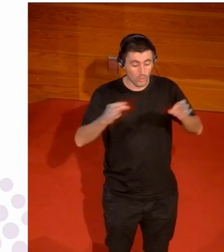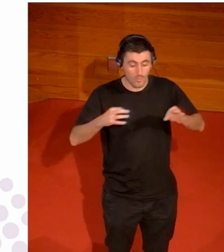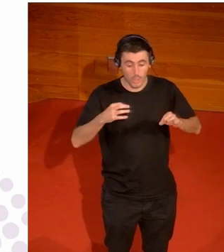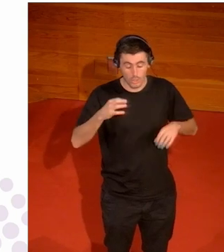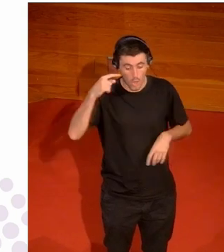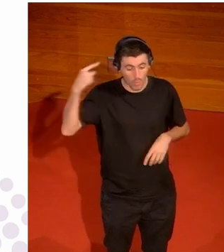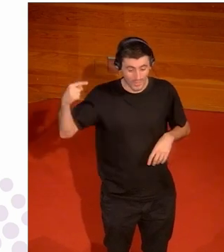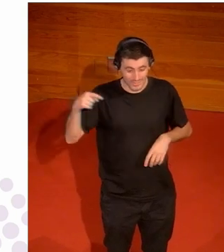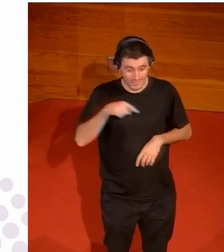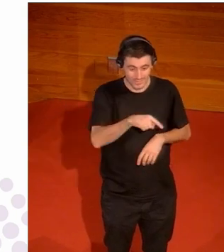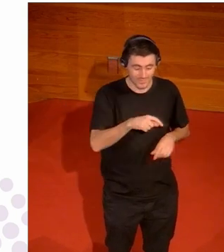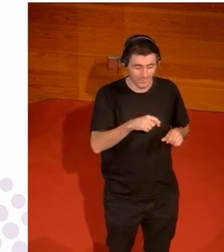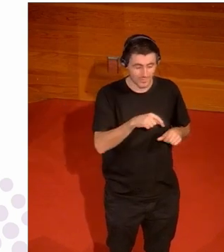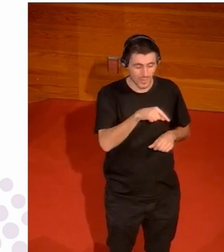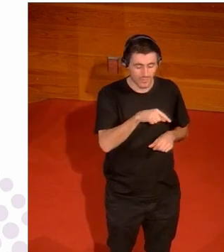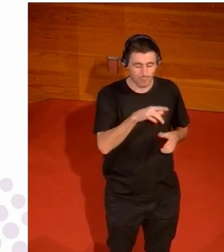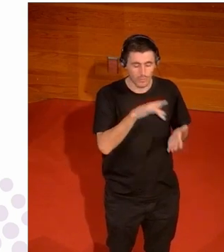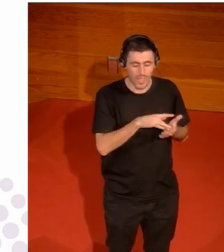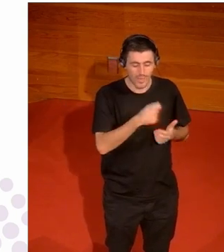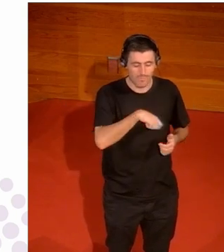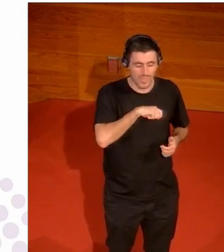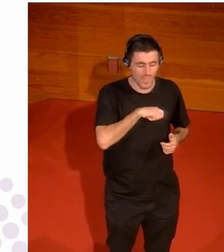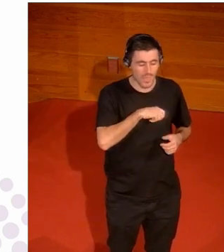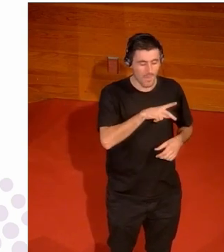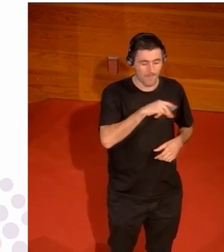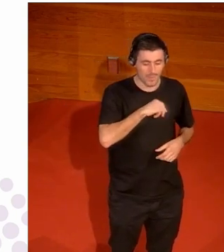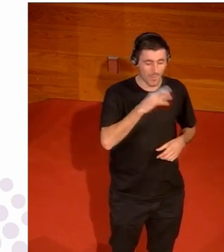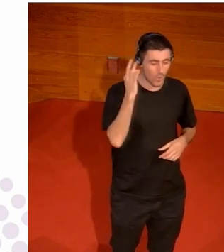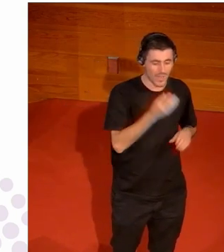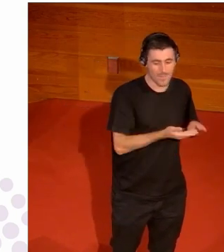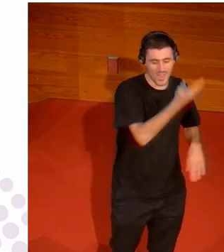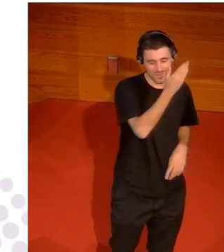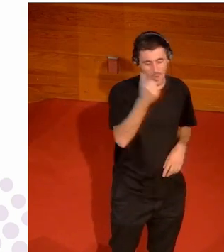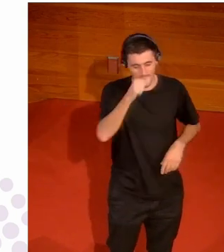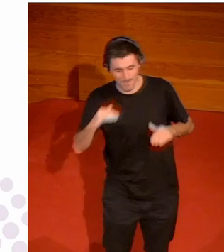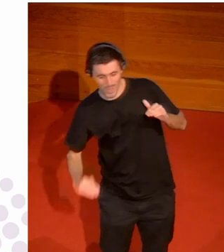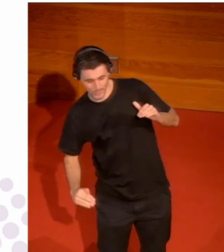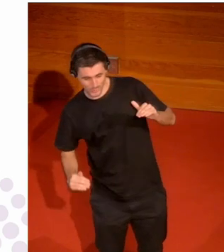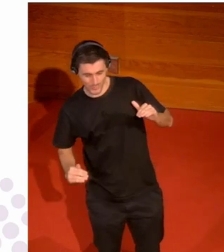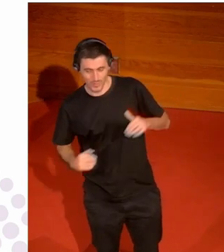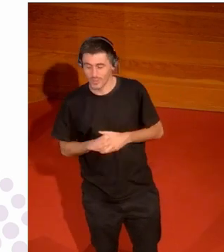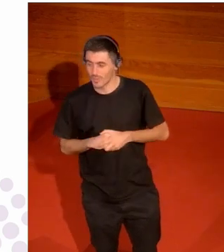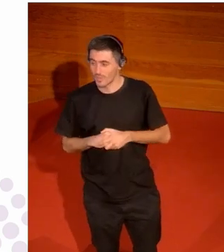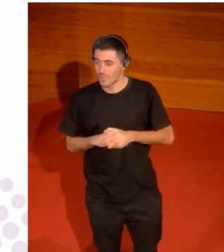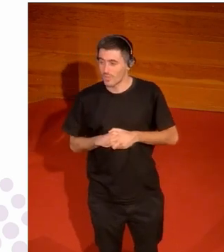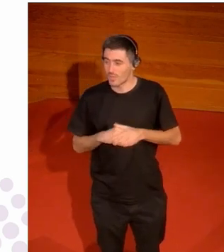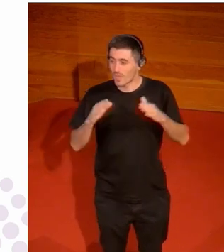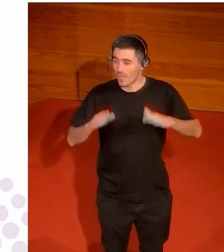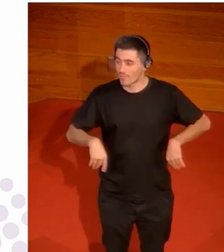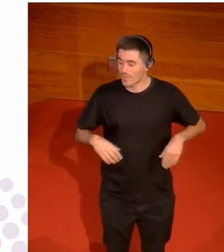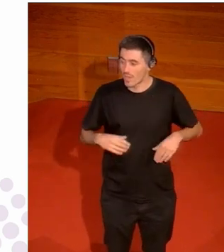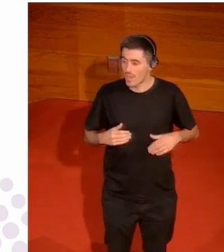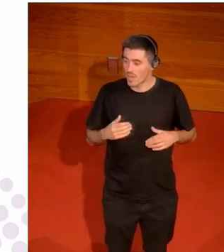pero el transcurrir del tiempo nos lleva a la misma situación y conclusión y al mismo punto de partida y no sé